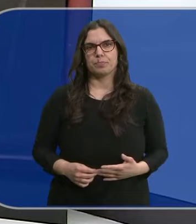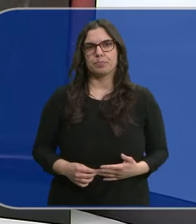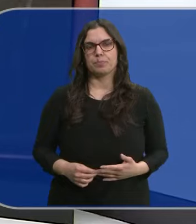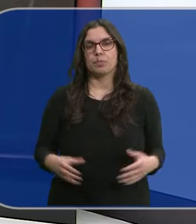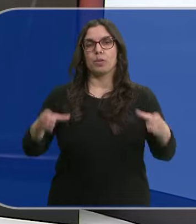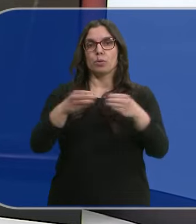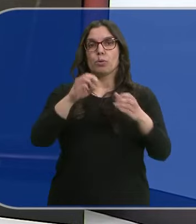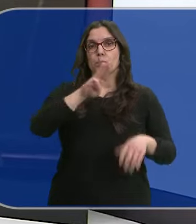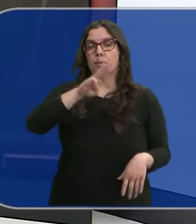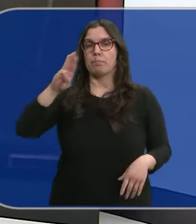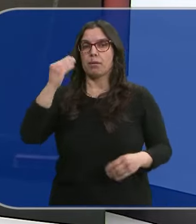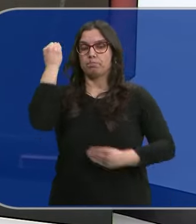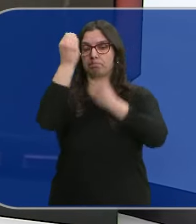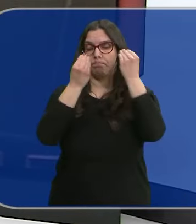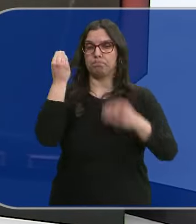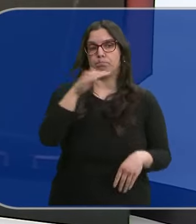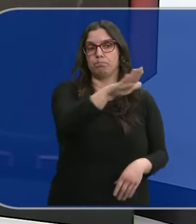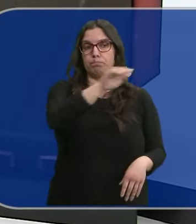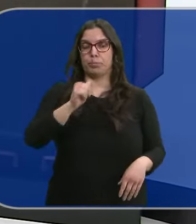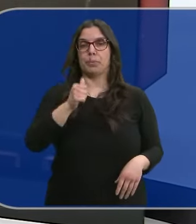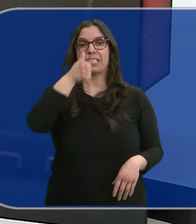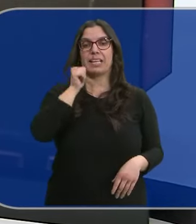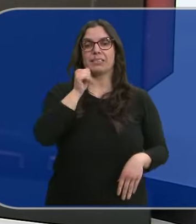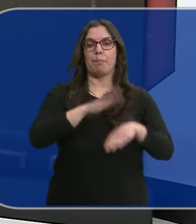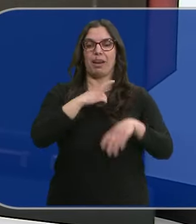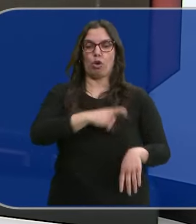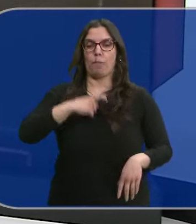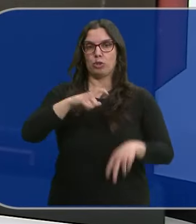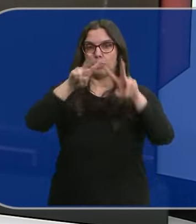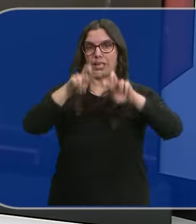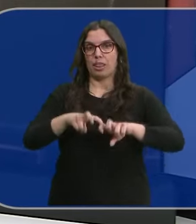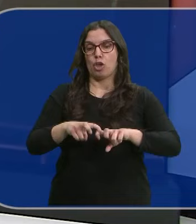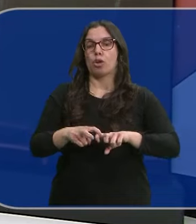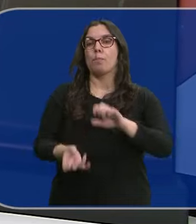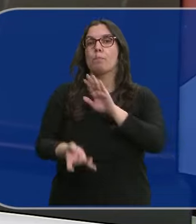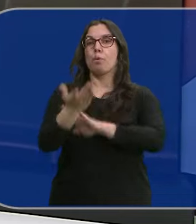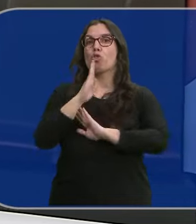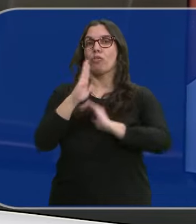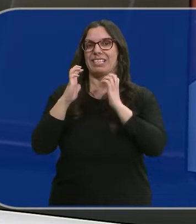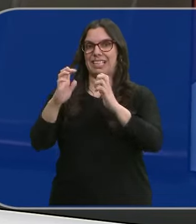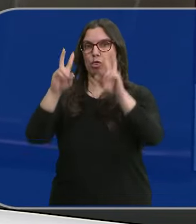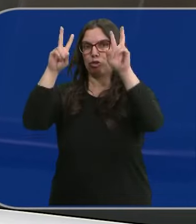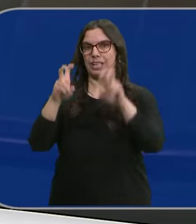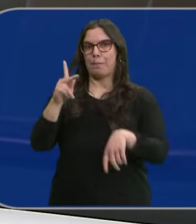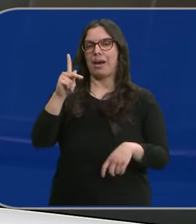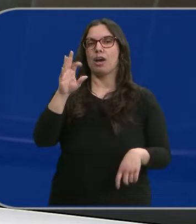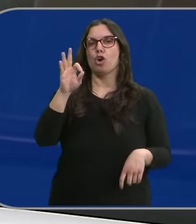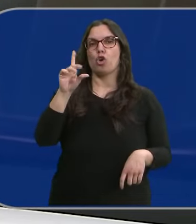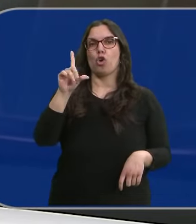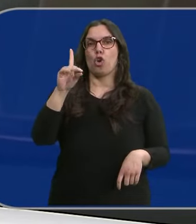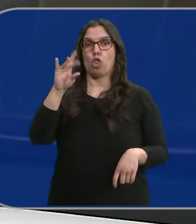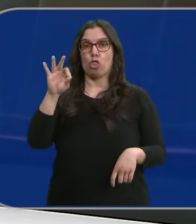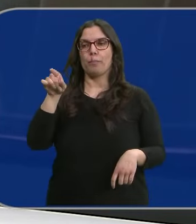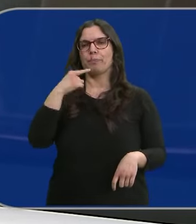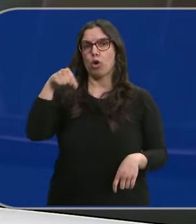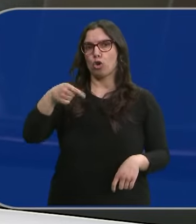El Partido Popular estudia citar a Pedro Sánchez en la comisión de investigación que abrirá en el Senado sobre el caso Coldo. Justo hoy, los populares han vuelto a